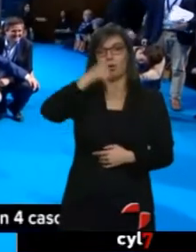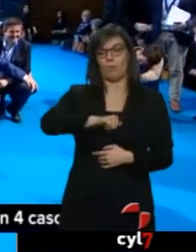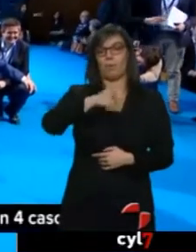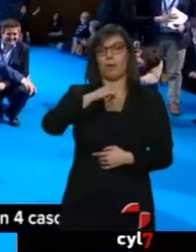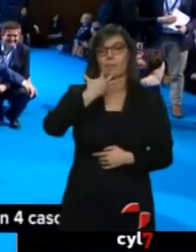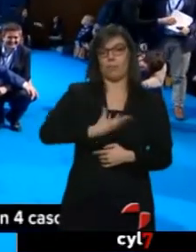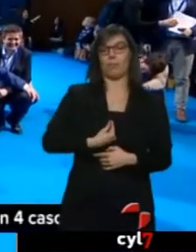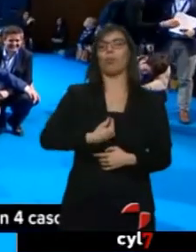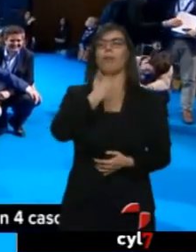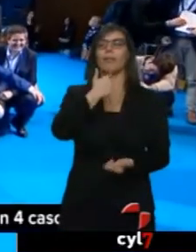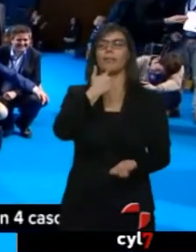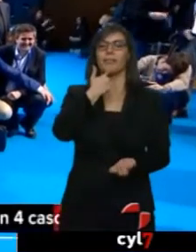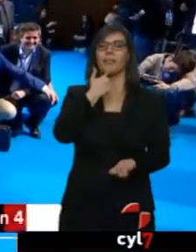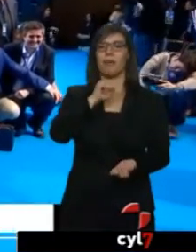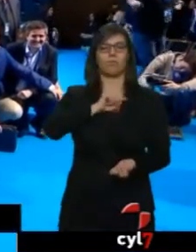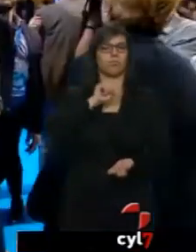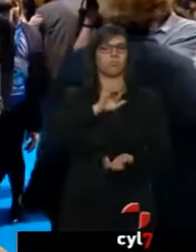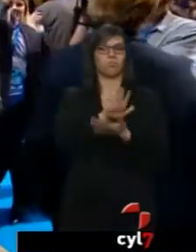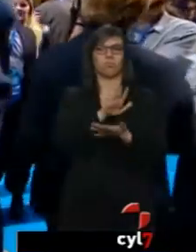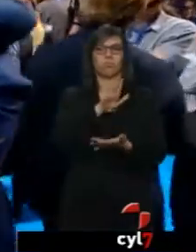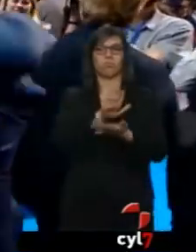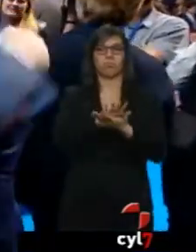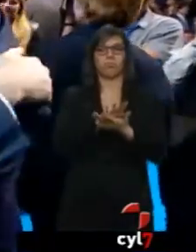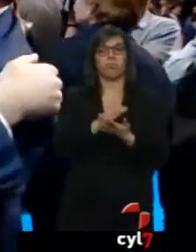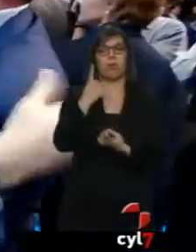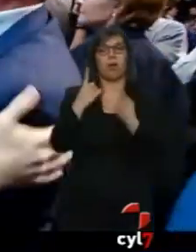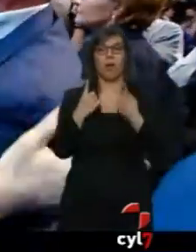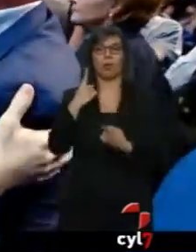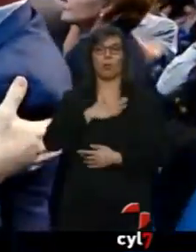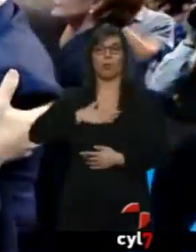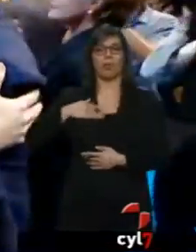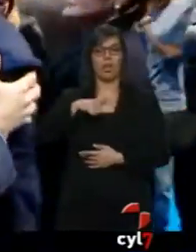butroneros... ...a los que siguen pidiendo su dimisión como presidente de Murcia.